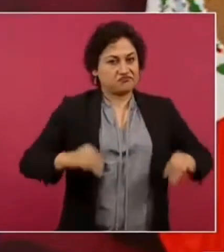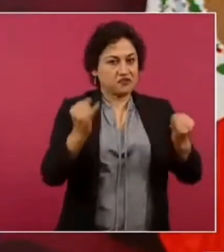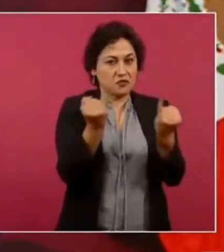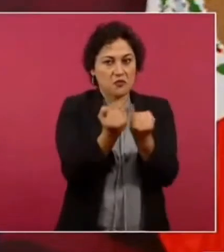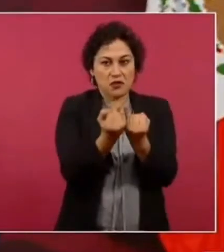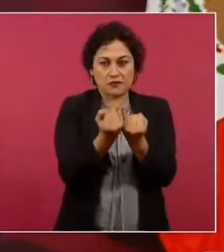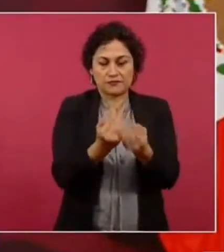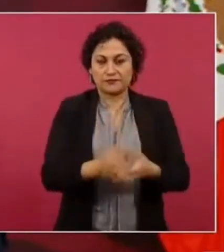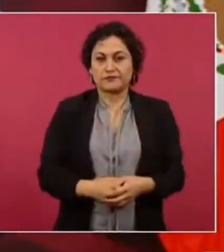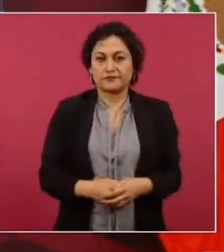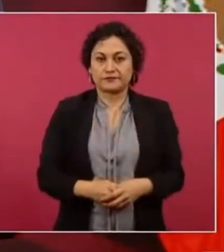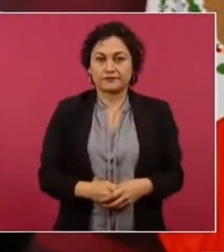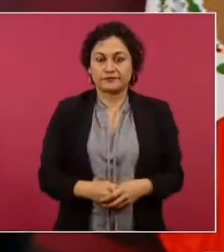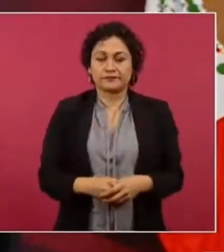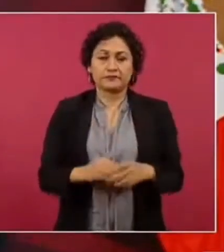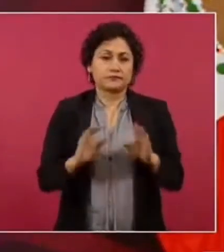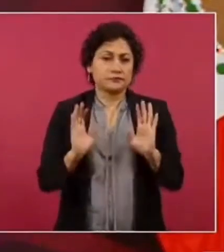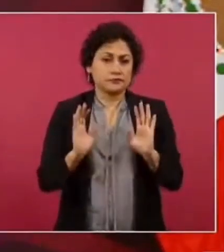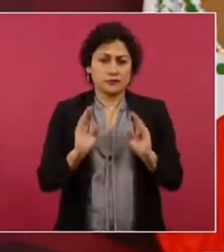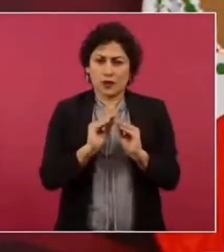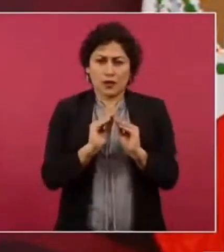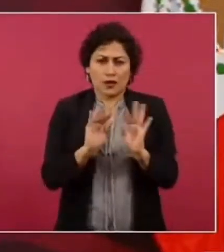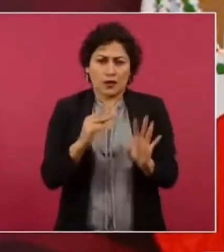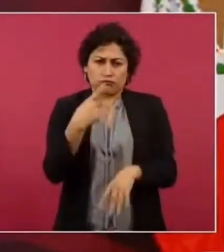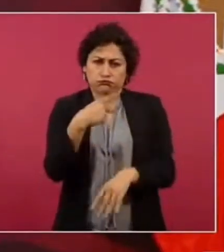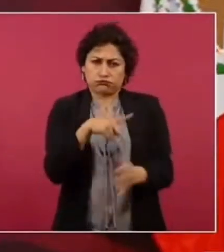tiene todo su derecho pues